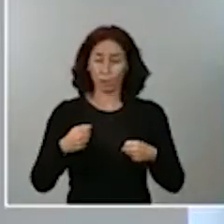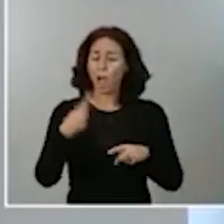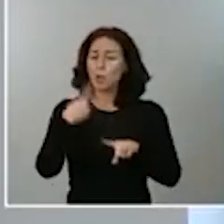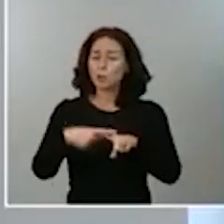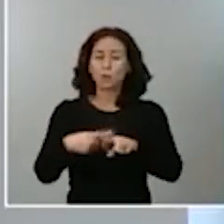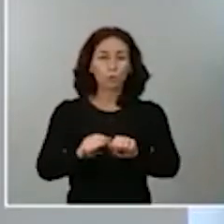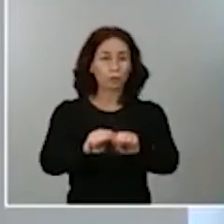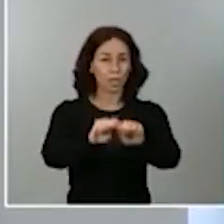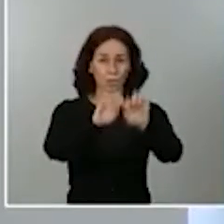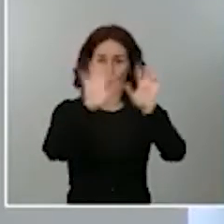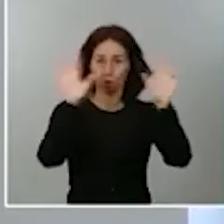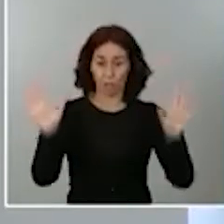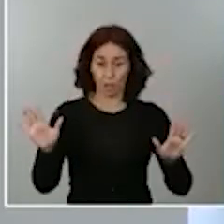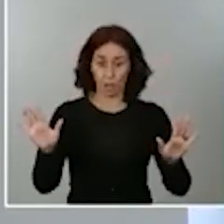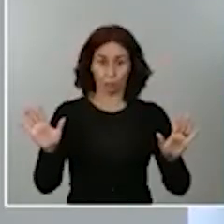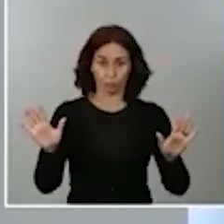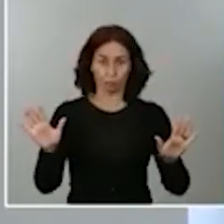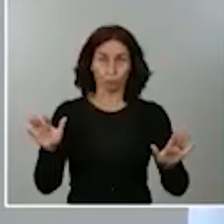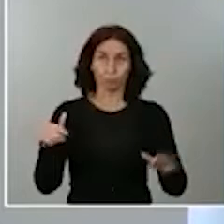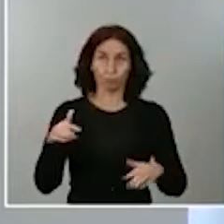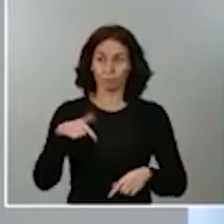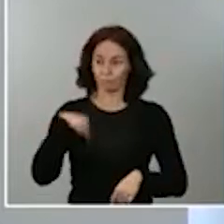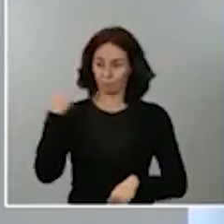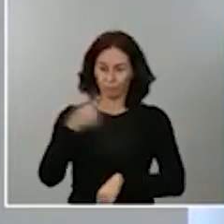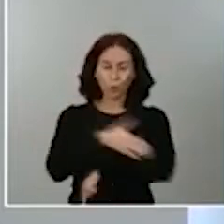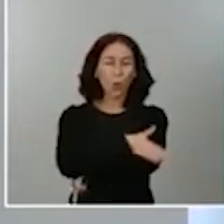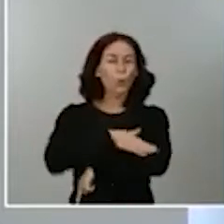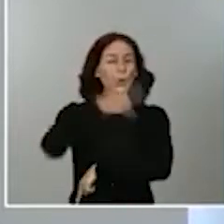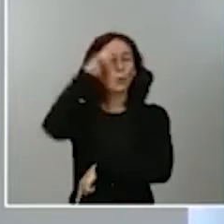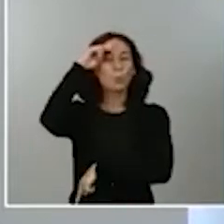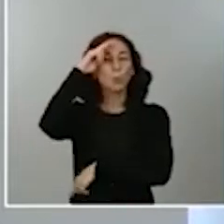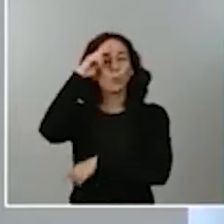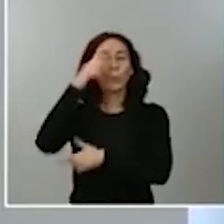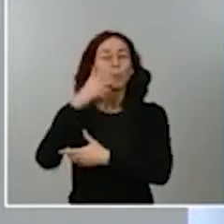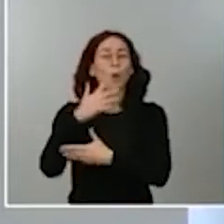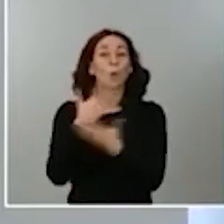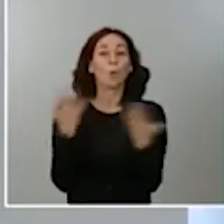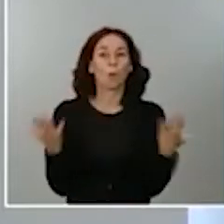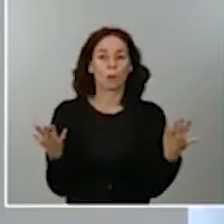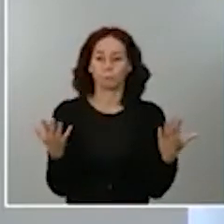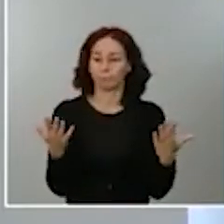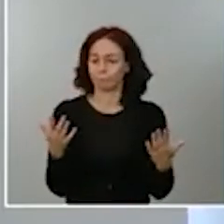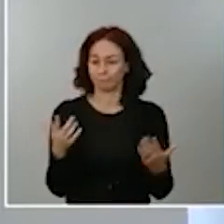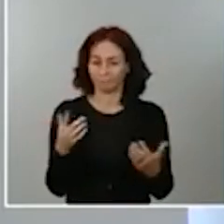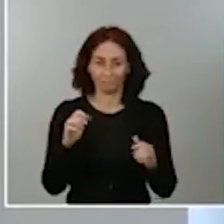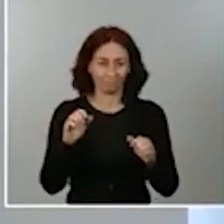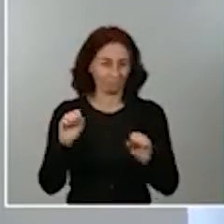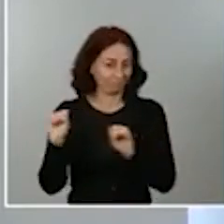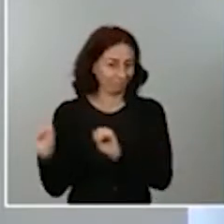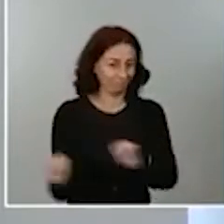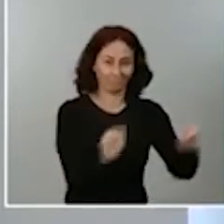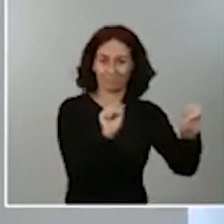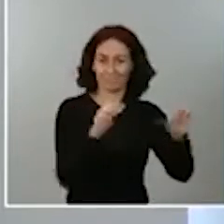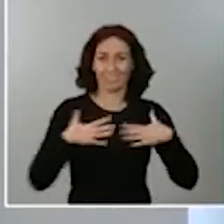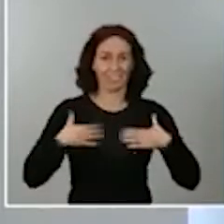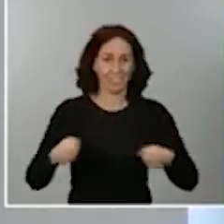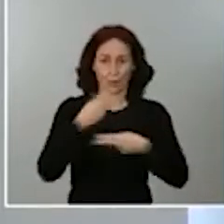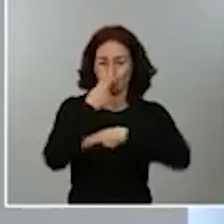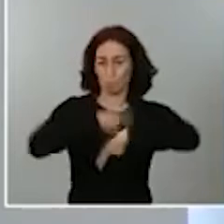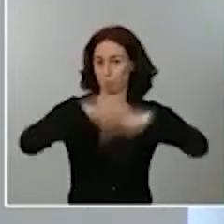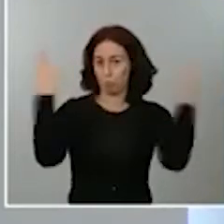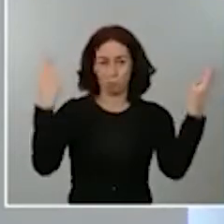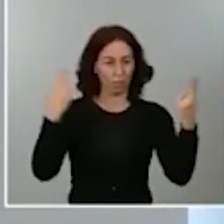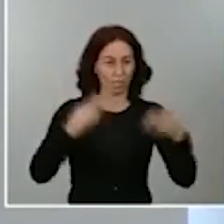preocupa, como no puede ser de otro modo, este gobierno es la salud pública del conjunto de los ciudadanos. Razón por la cual también he referido previamente